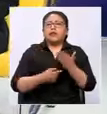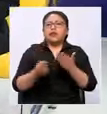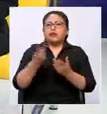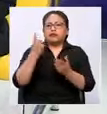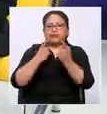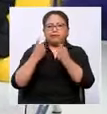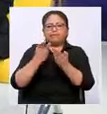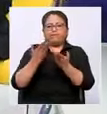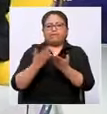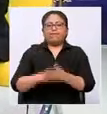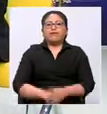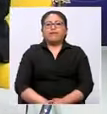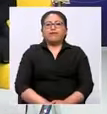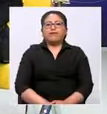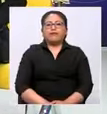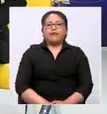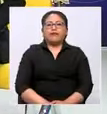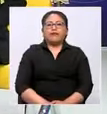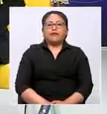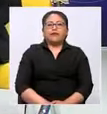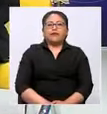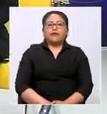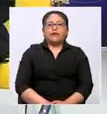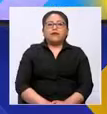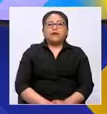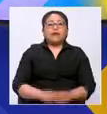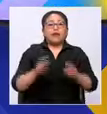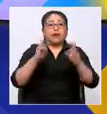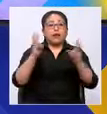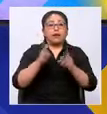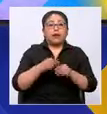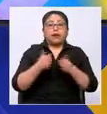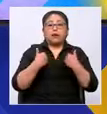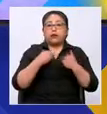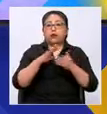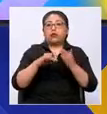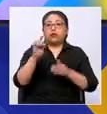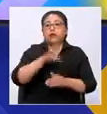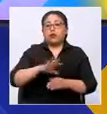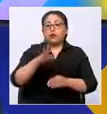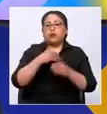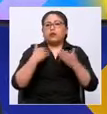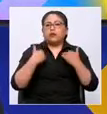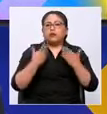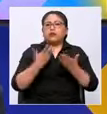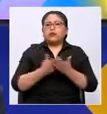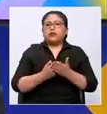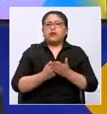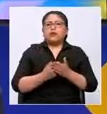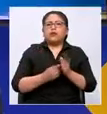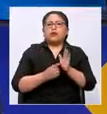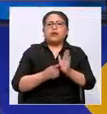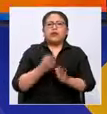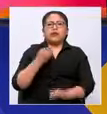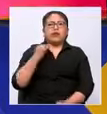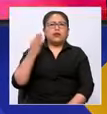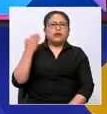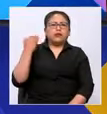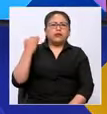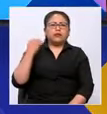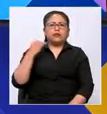Claro, es un tema que va interesando a todo el país, considerando el procurador que la pasada jornada